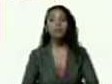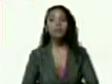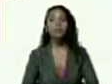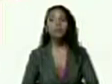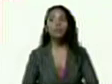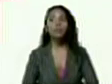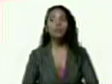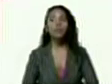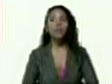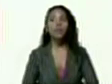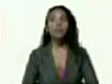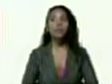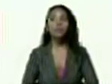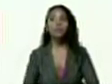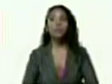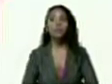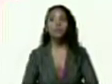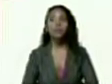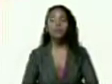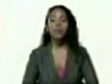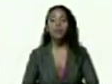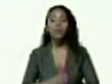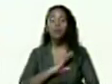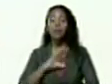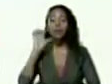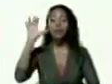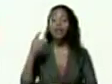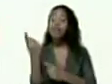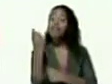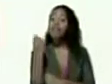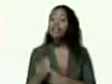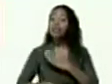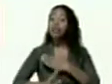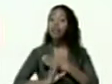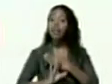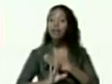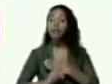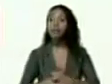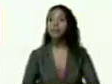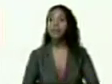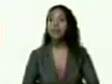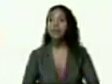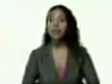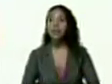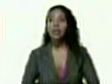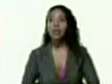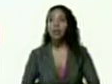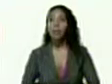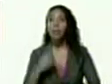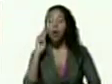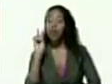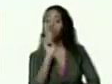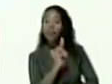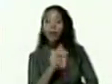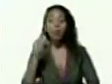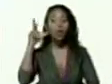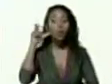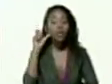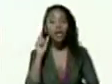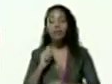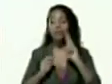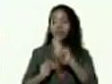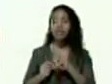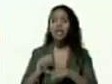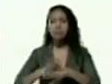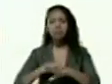de compatriotas que nos falta todavía por tocar por ver por oír ¿qué te